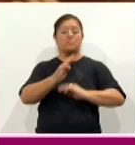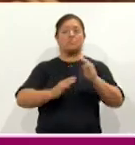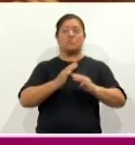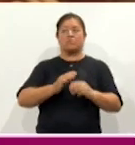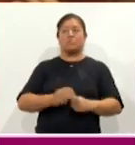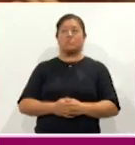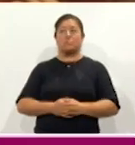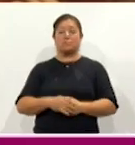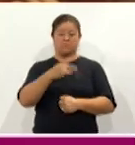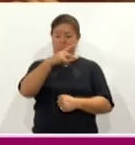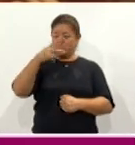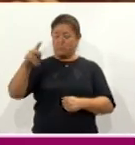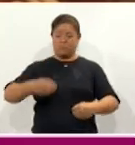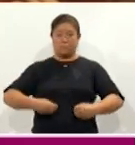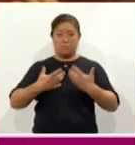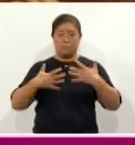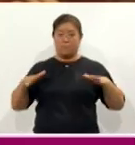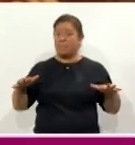vida va a cambiar.